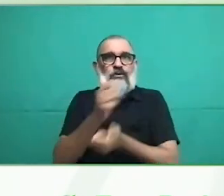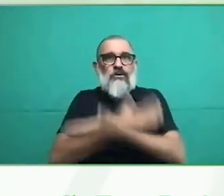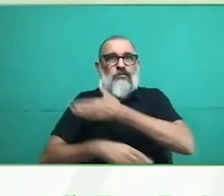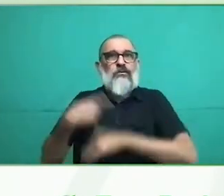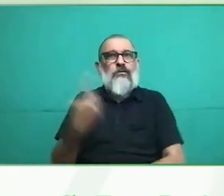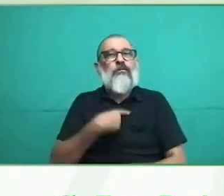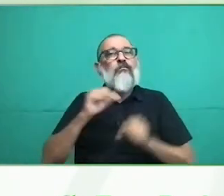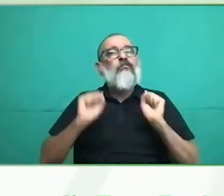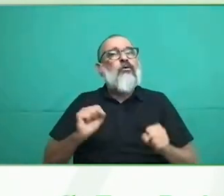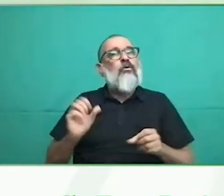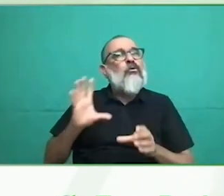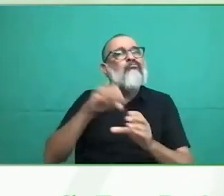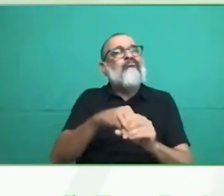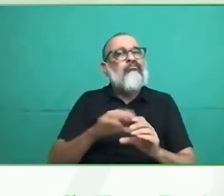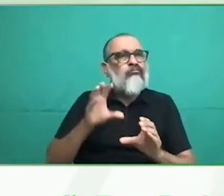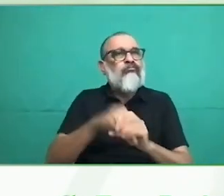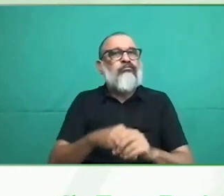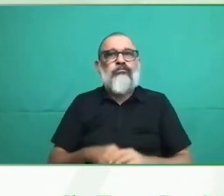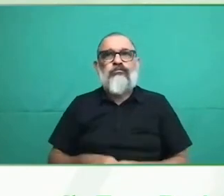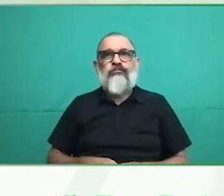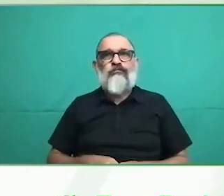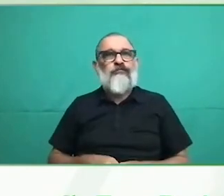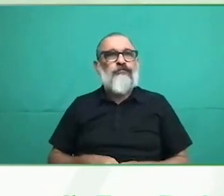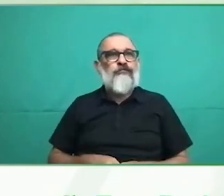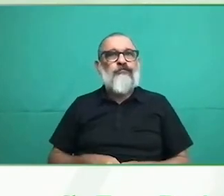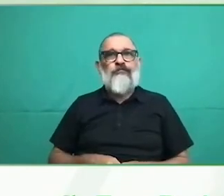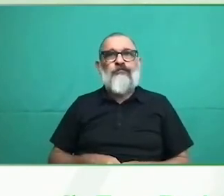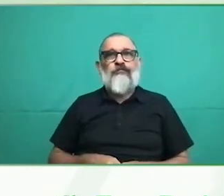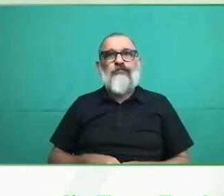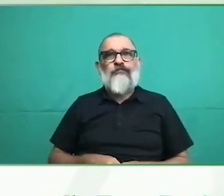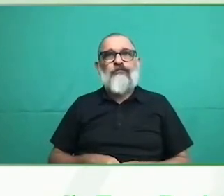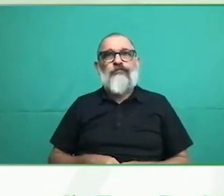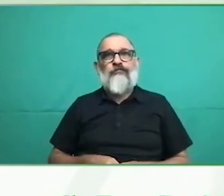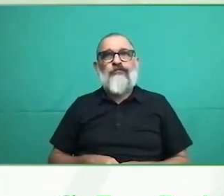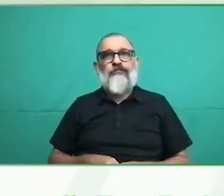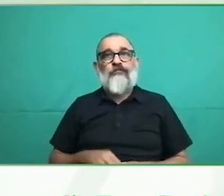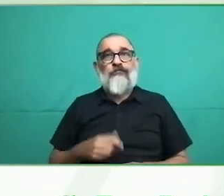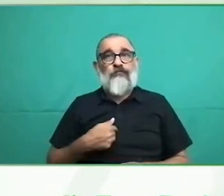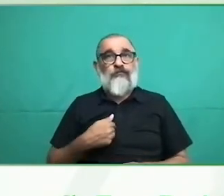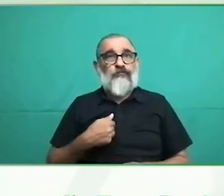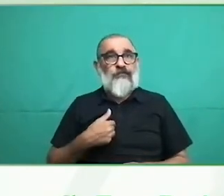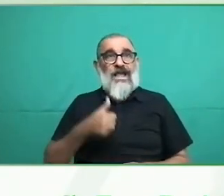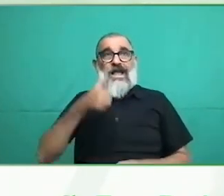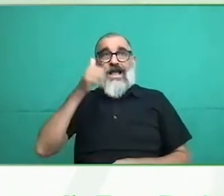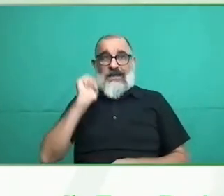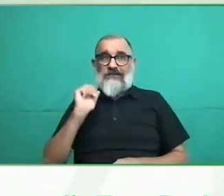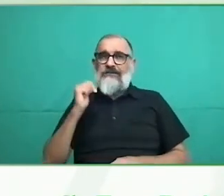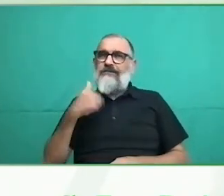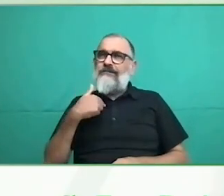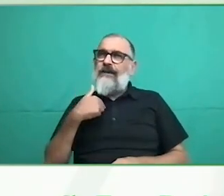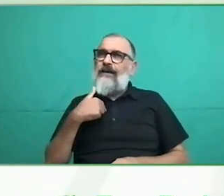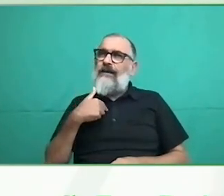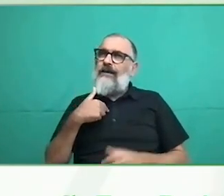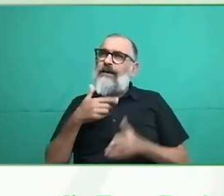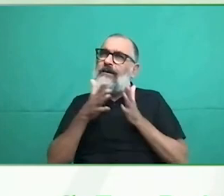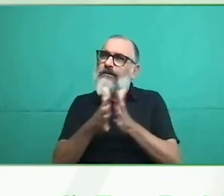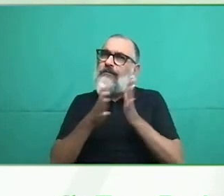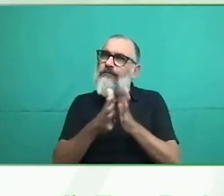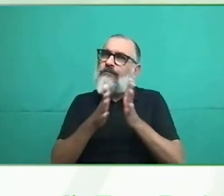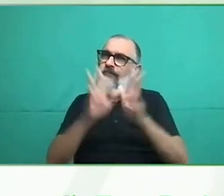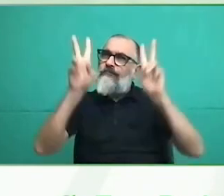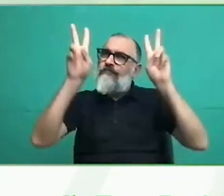de la diversidad de participación que hay, no solamente el hecho de ir a votar, que es muy importante,